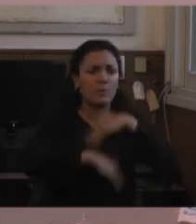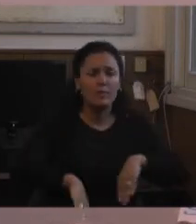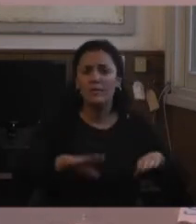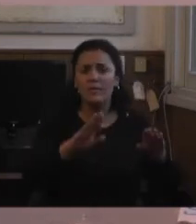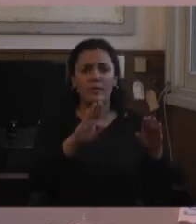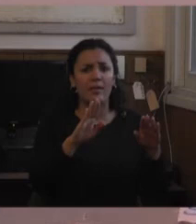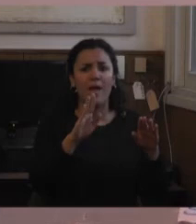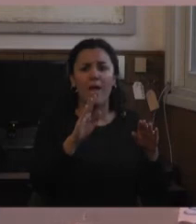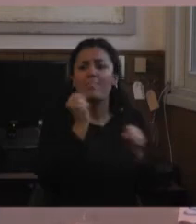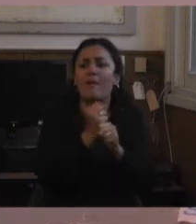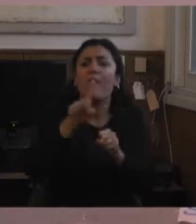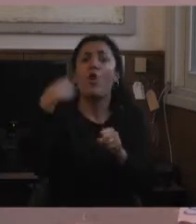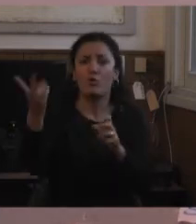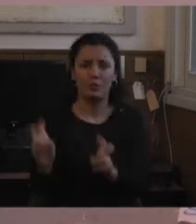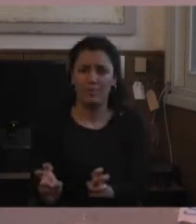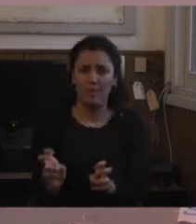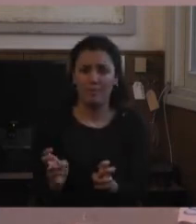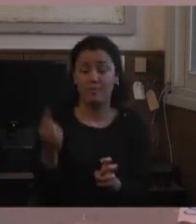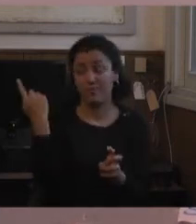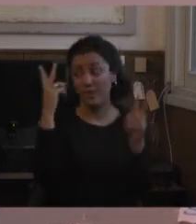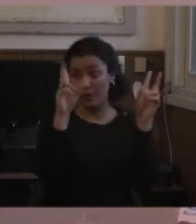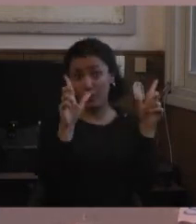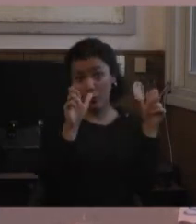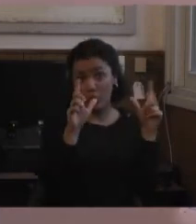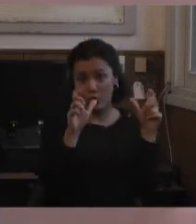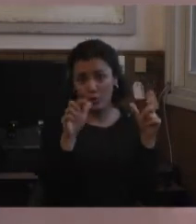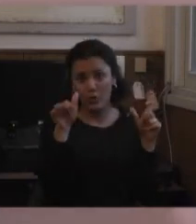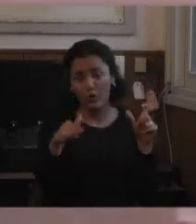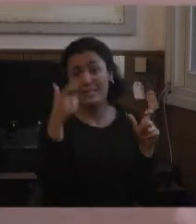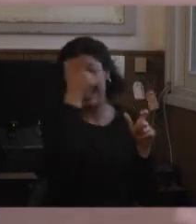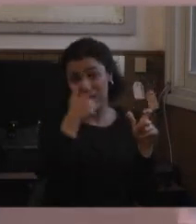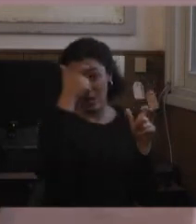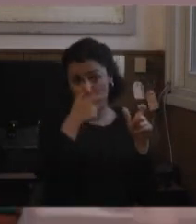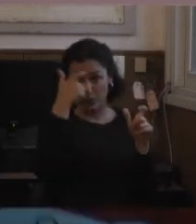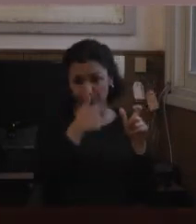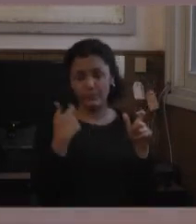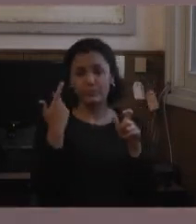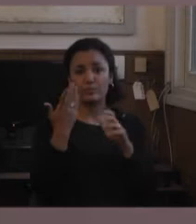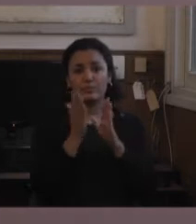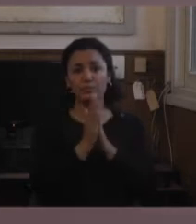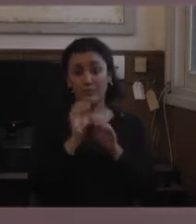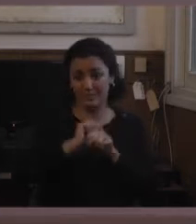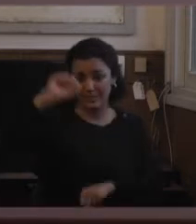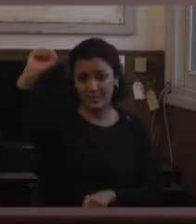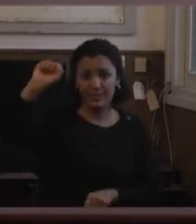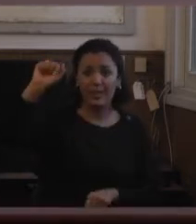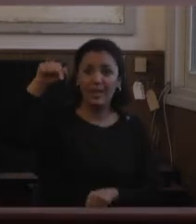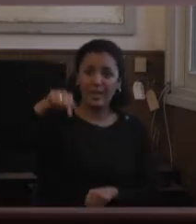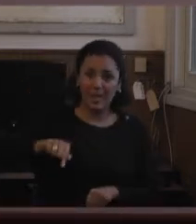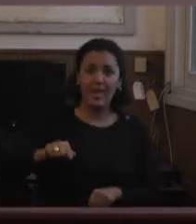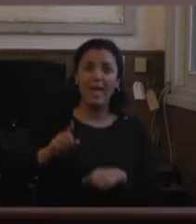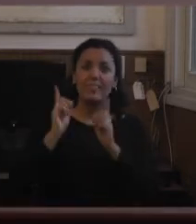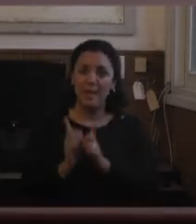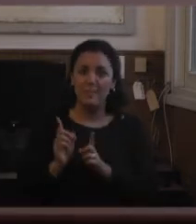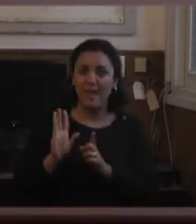modo bueno la foto es que me pareció tremenda de una persona ciega que se recibe y le ponen a su perro también